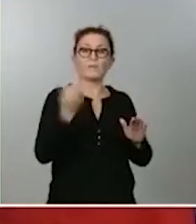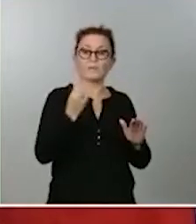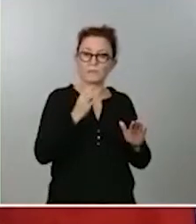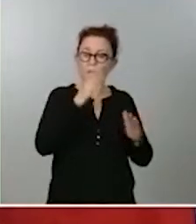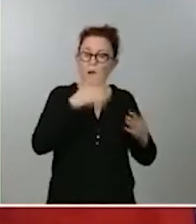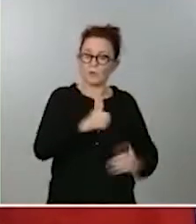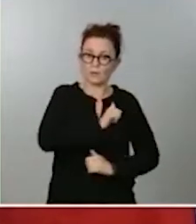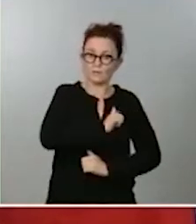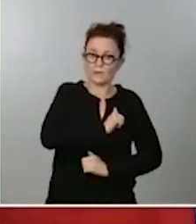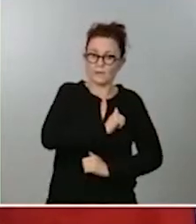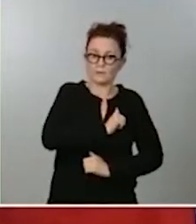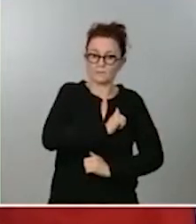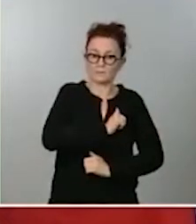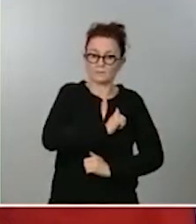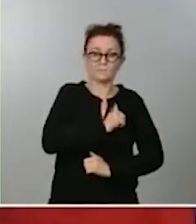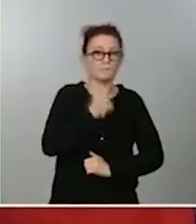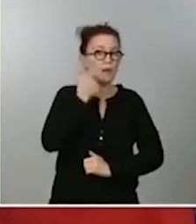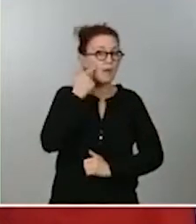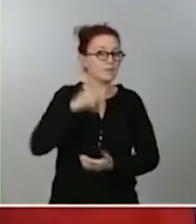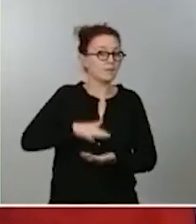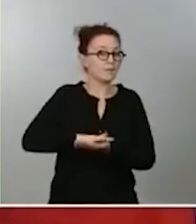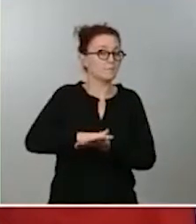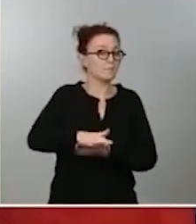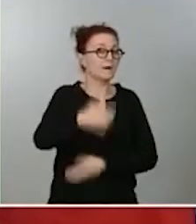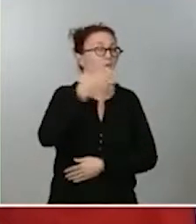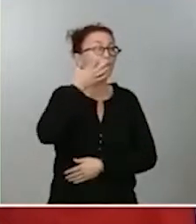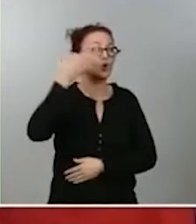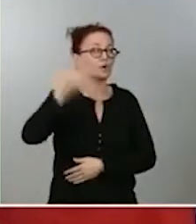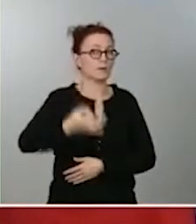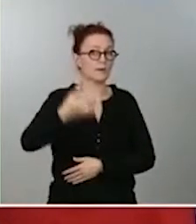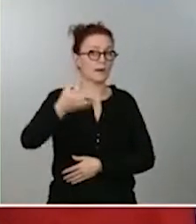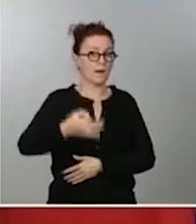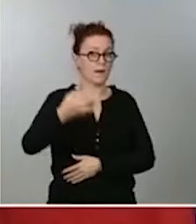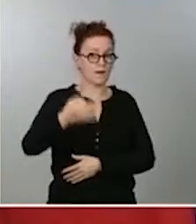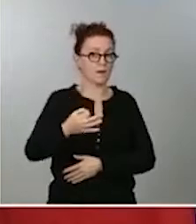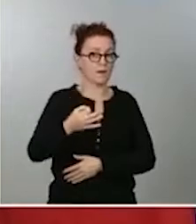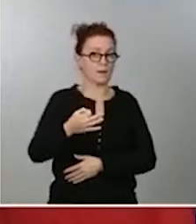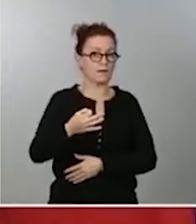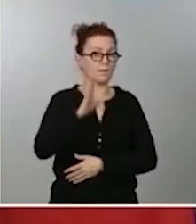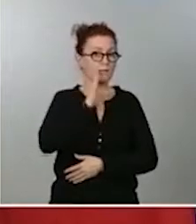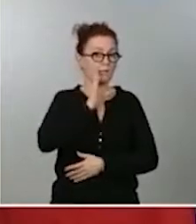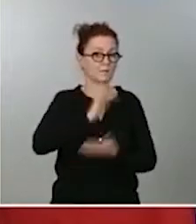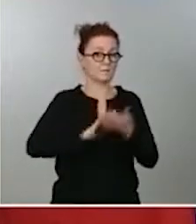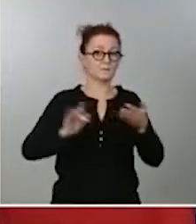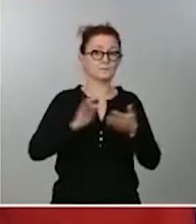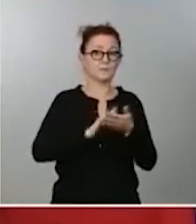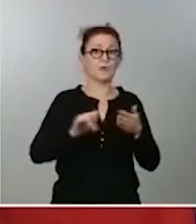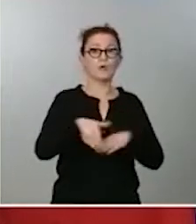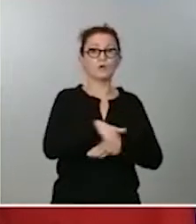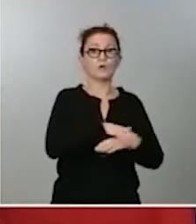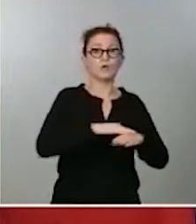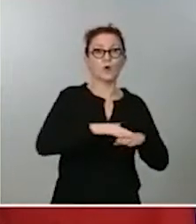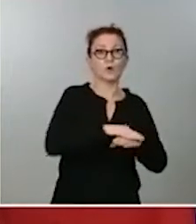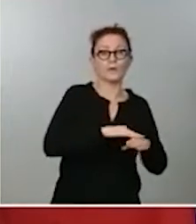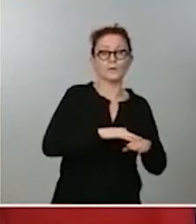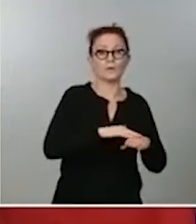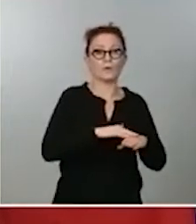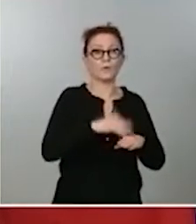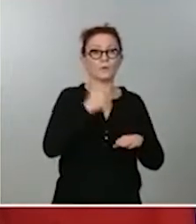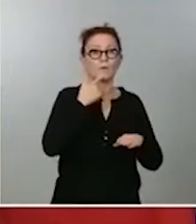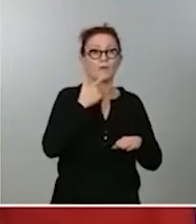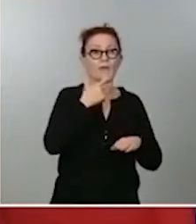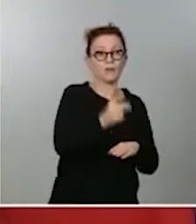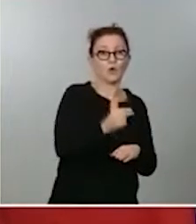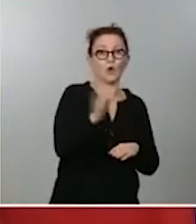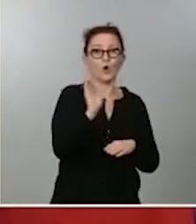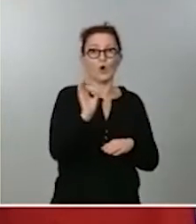impacto real tienen en los términos que acabo de expresar y, por tanto, el Gobierno ni descarta ni confirma el que se puedan adoptar en